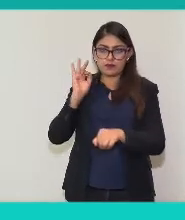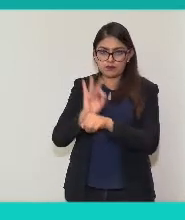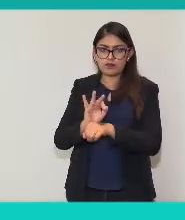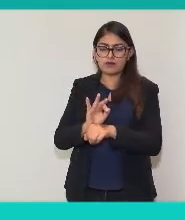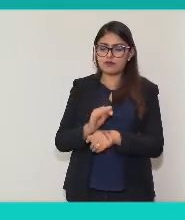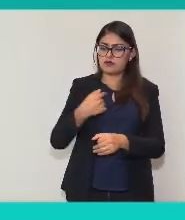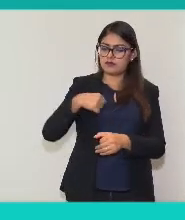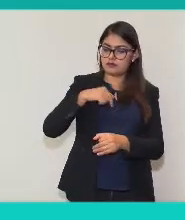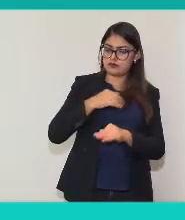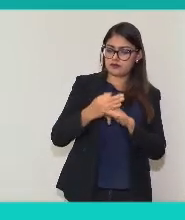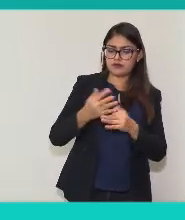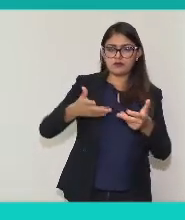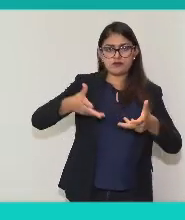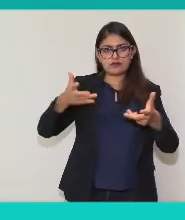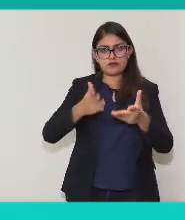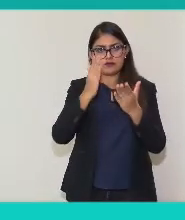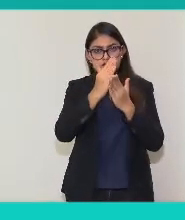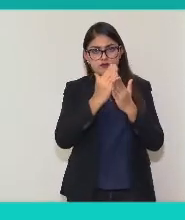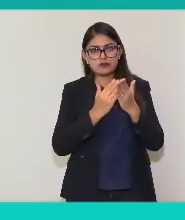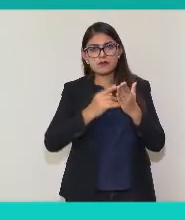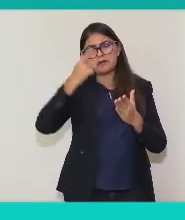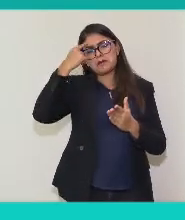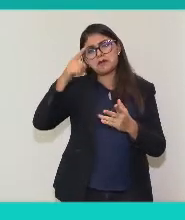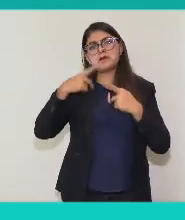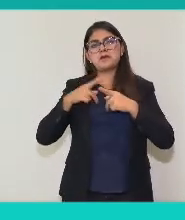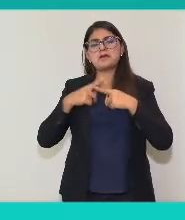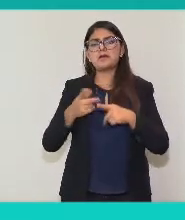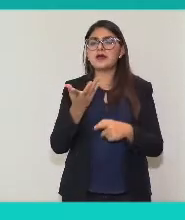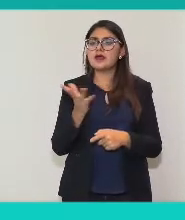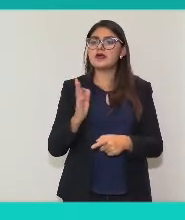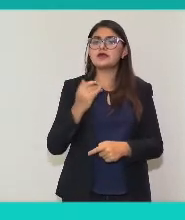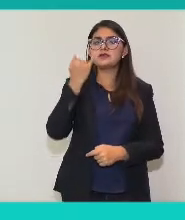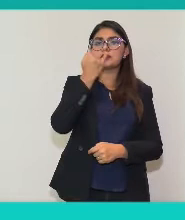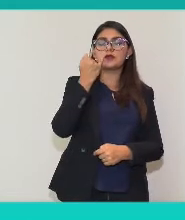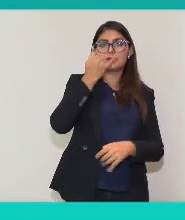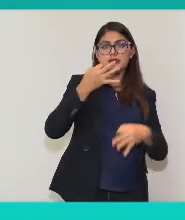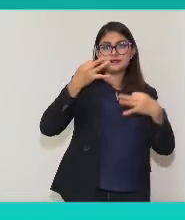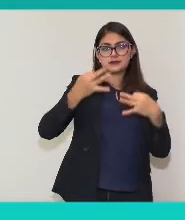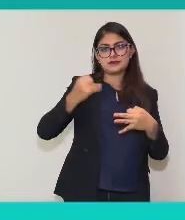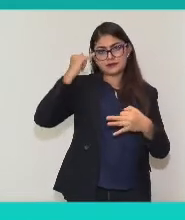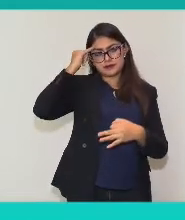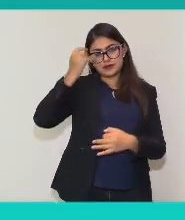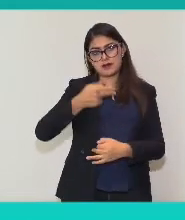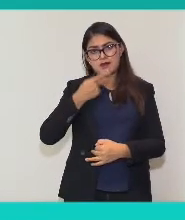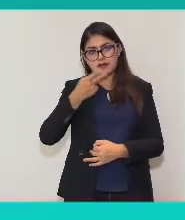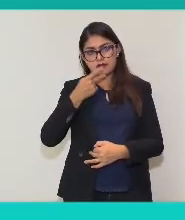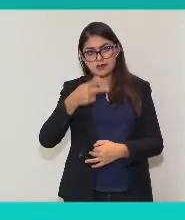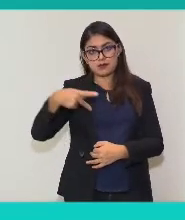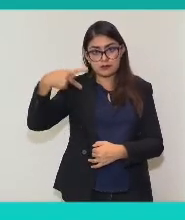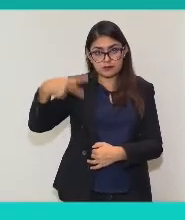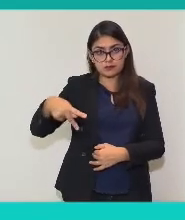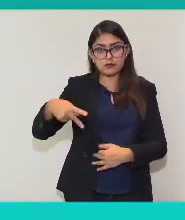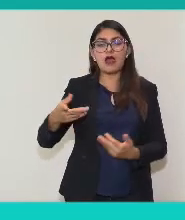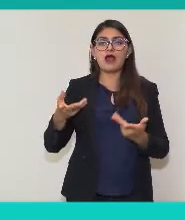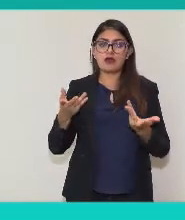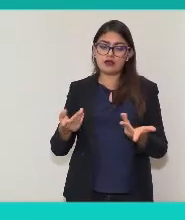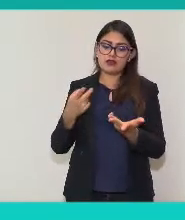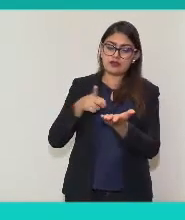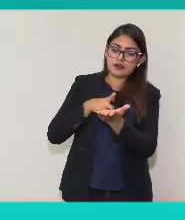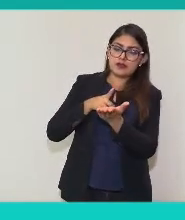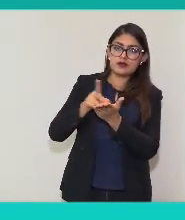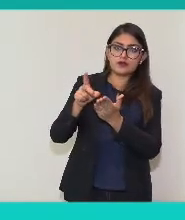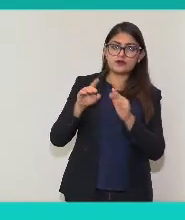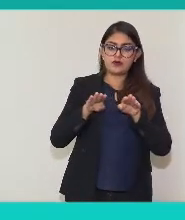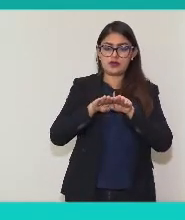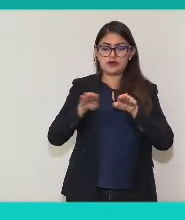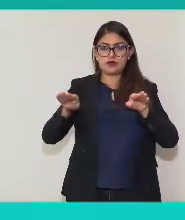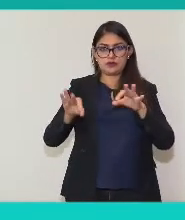encaminadas a la atención de las personas hablantes de lenguas indígenas, es la materialización del derecho a la igualdad,